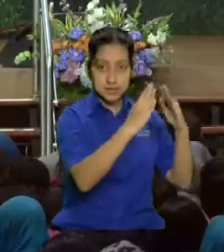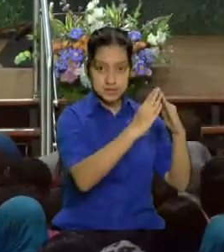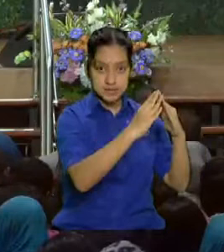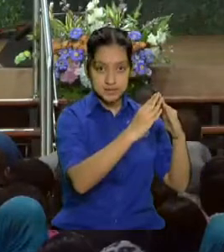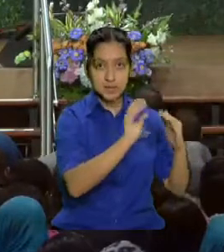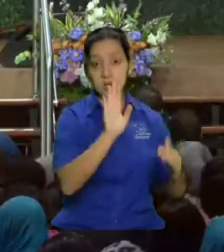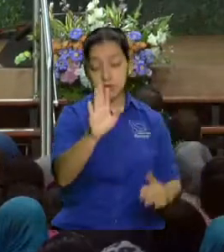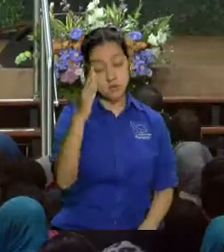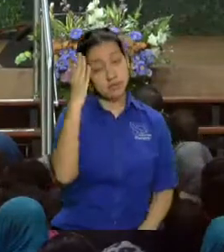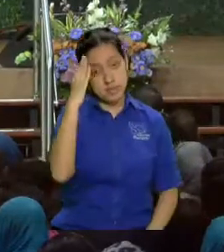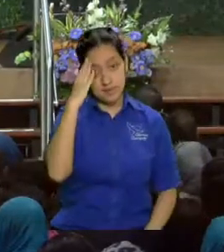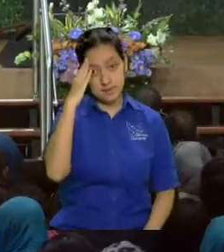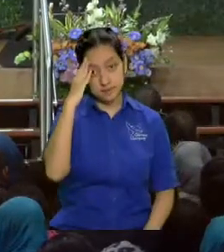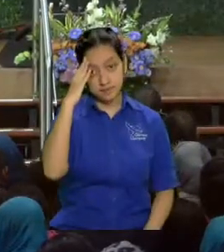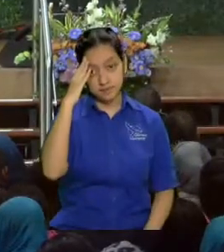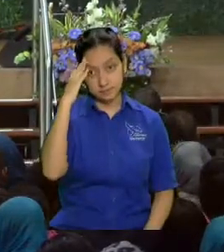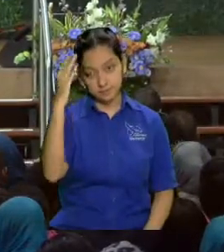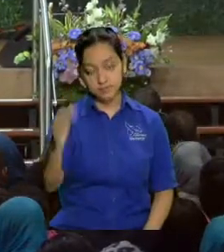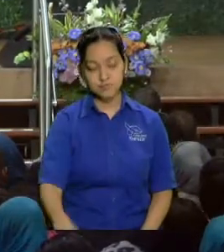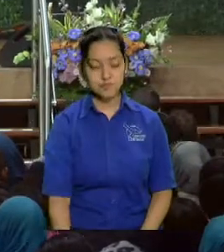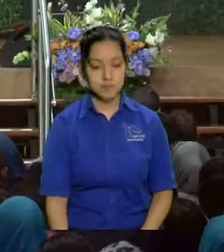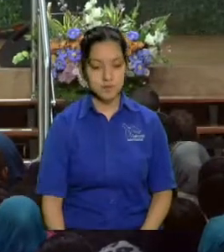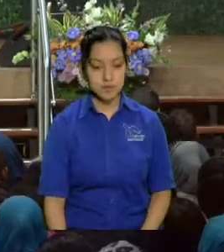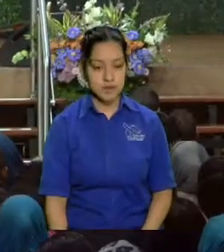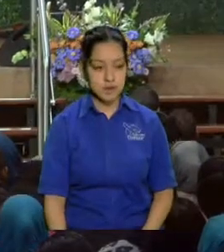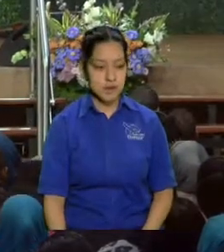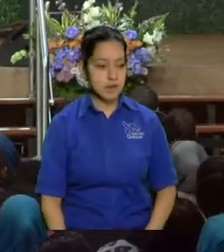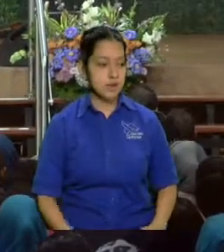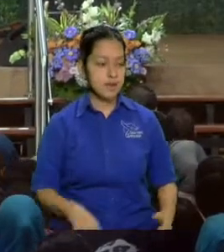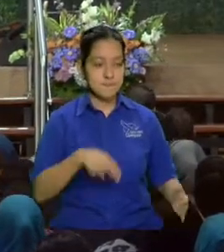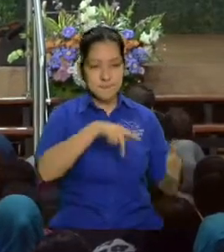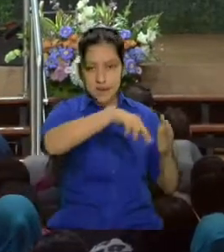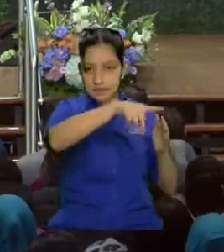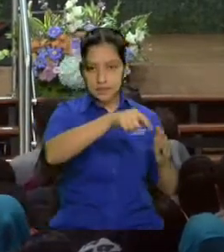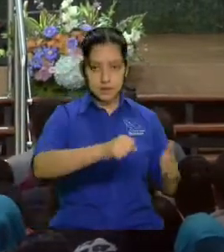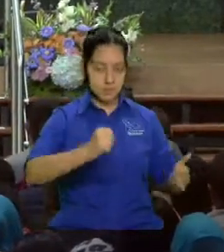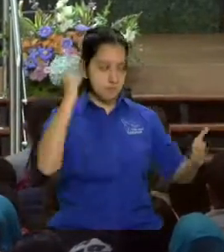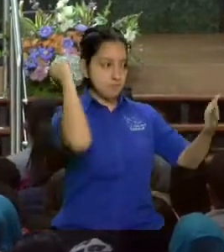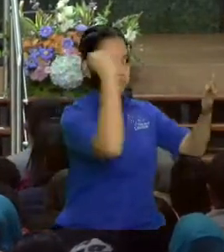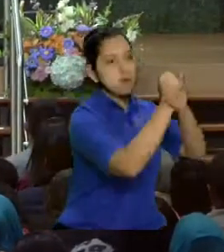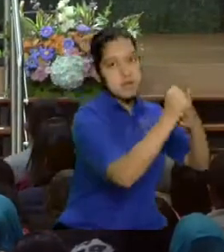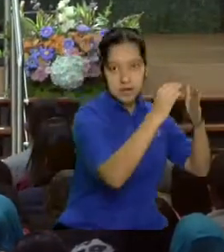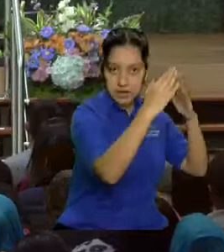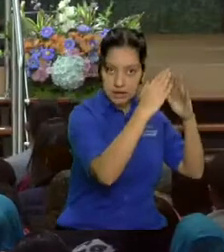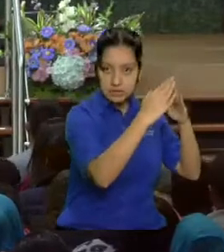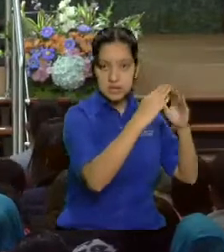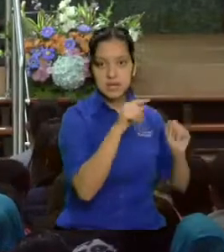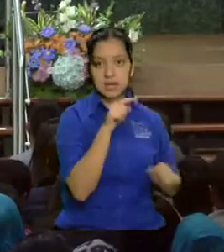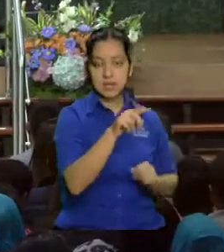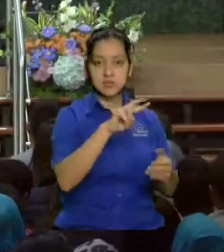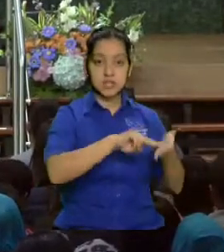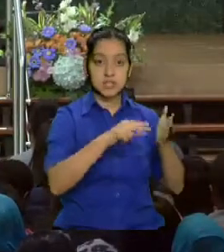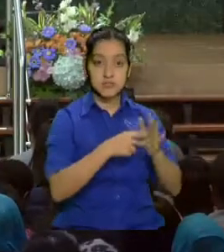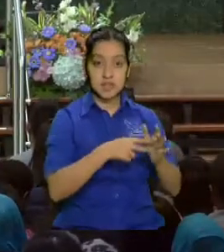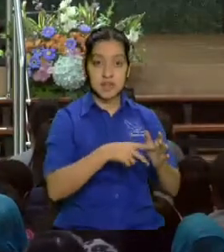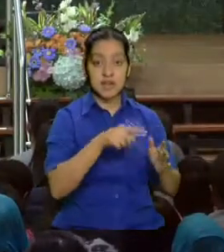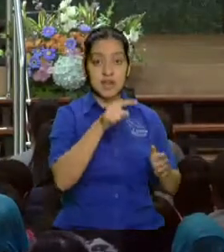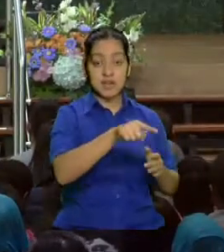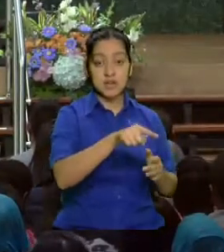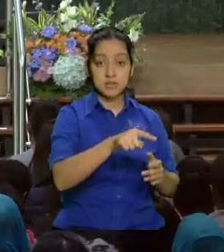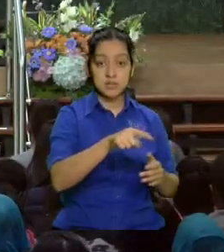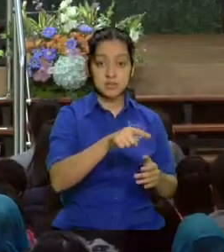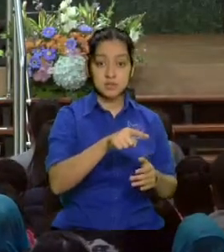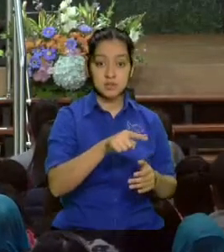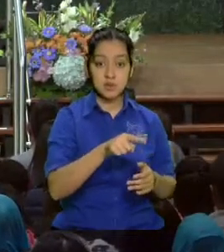¿Usted lo sabe o no lo sabe? Que pasan y ponen una marca y esa marca quiere decir en esta casa se mantiene vacía todo el día,